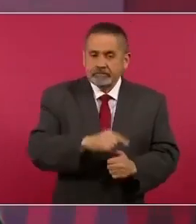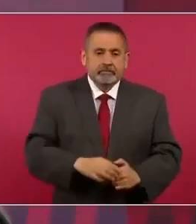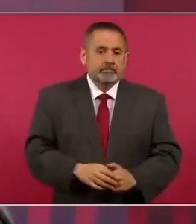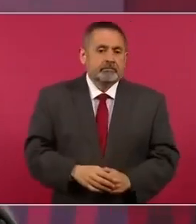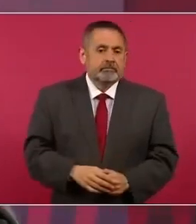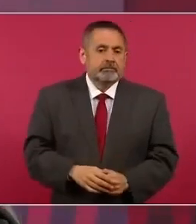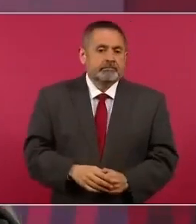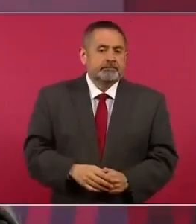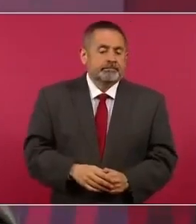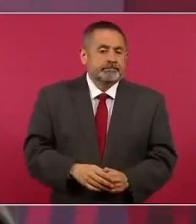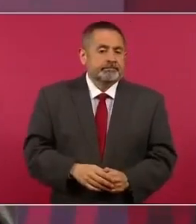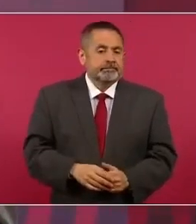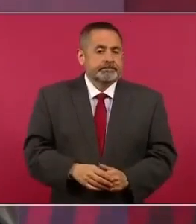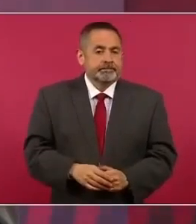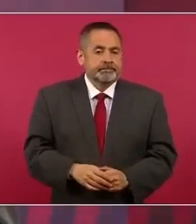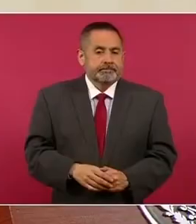pero hay que vender